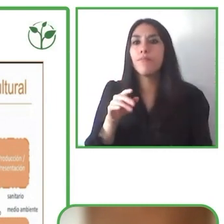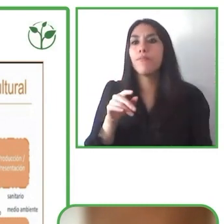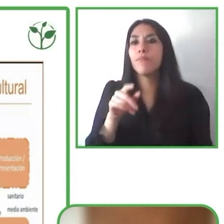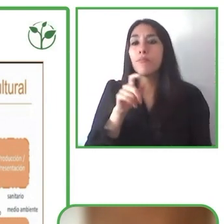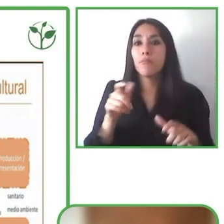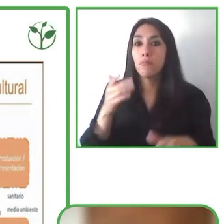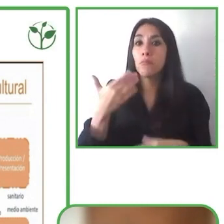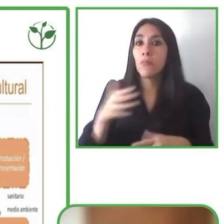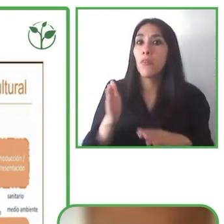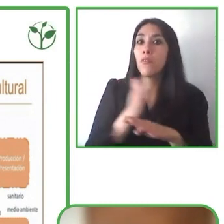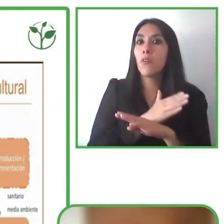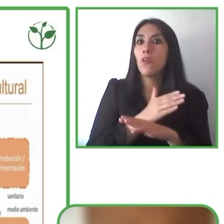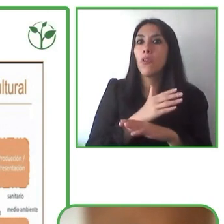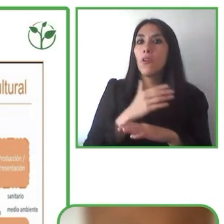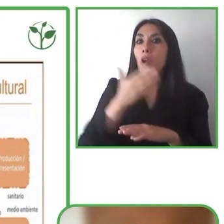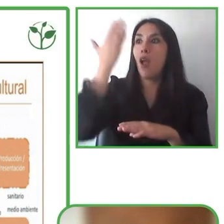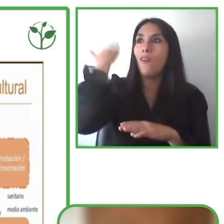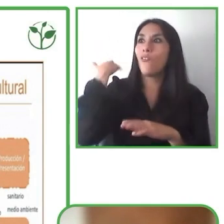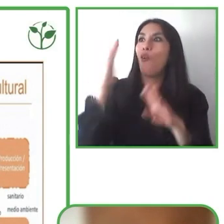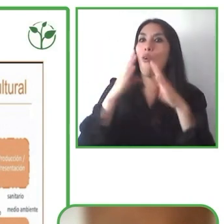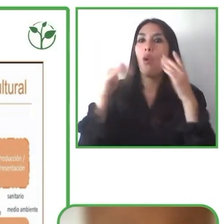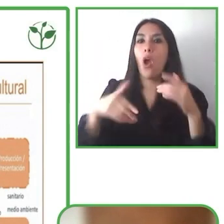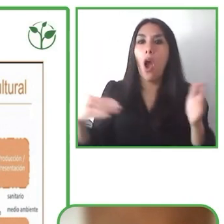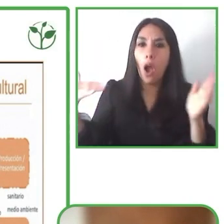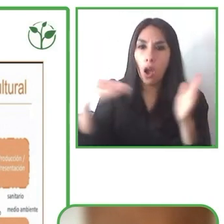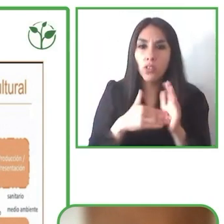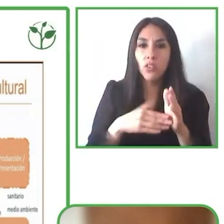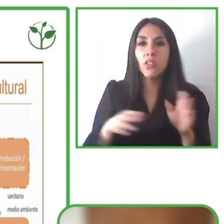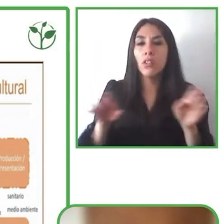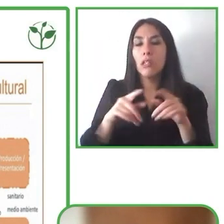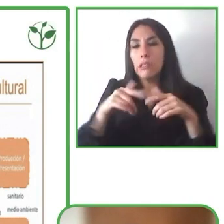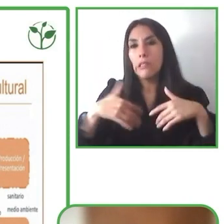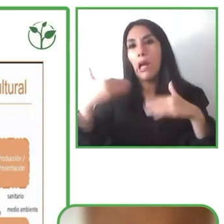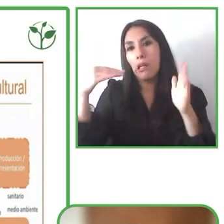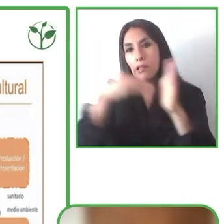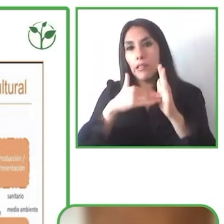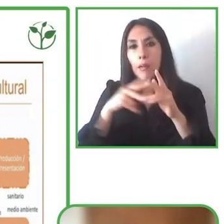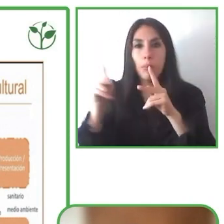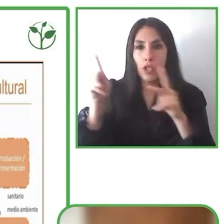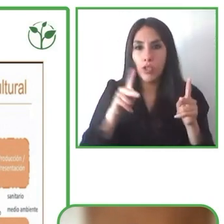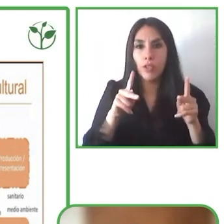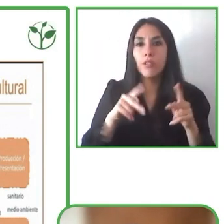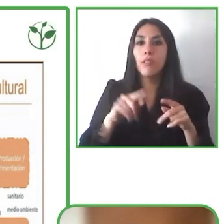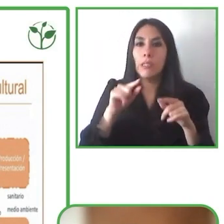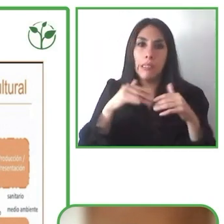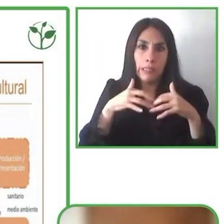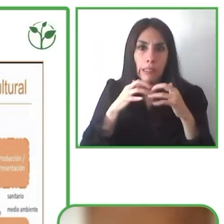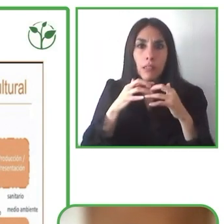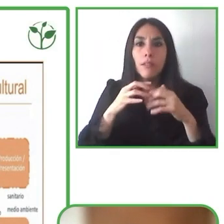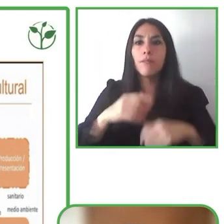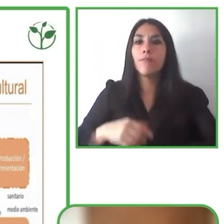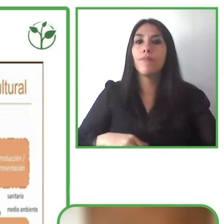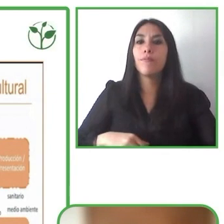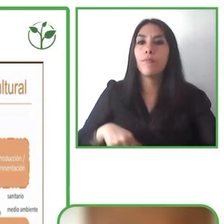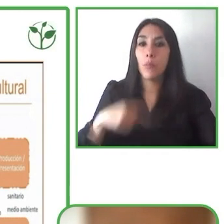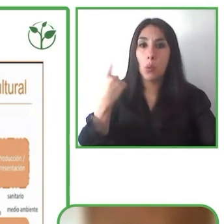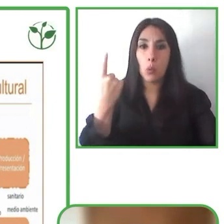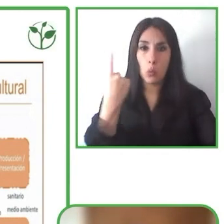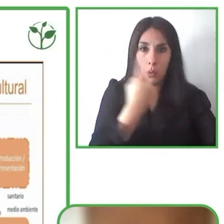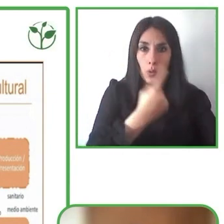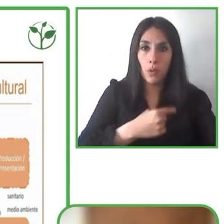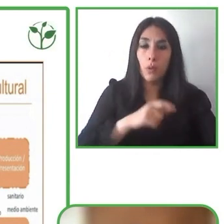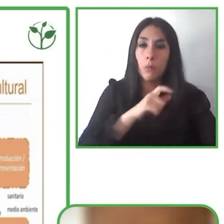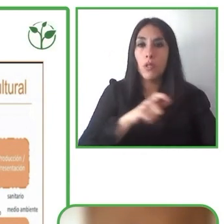fuerzas y con una mayor integración de cada uno de los seres humanos que habitan esta tierra y que nadie